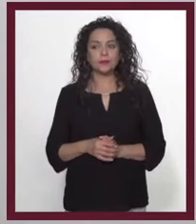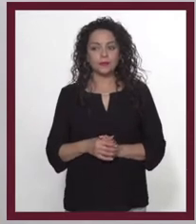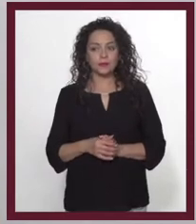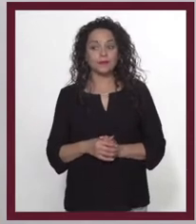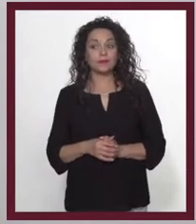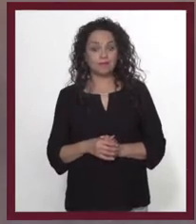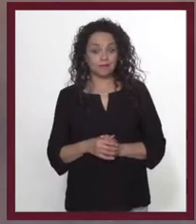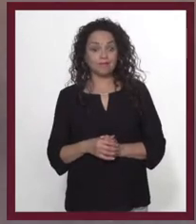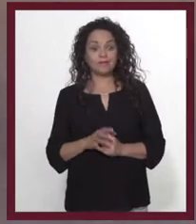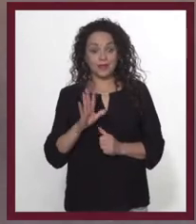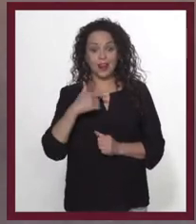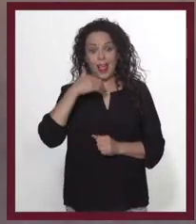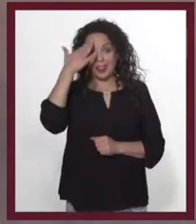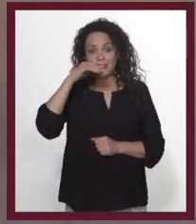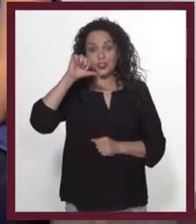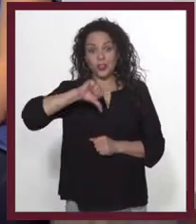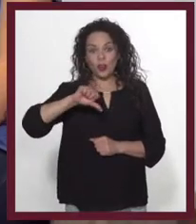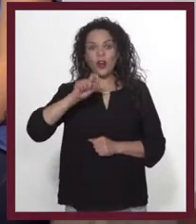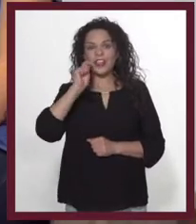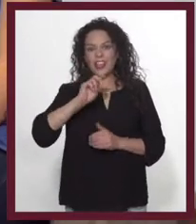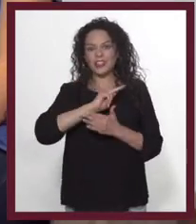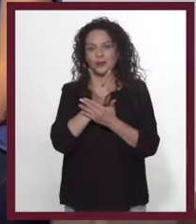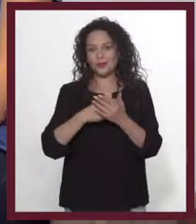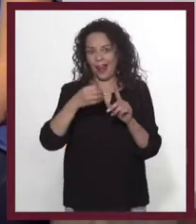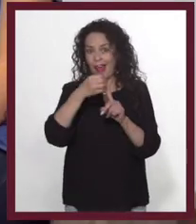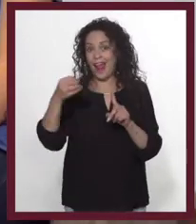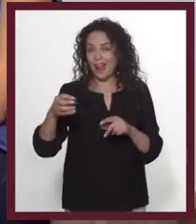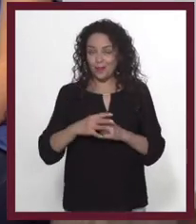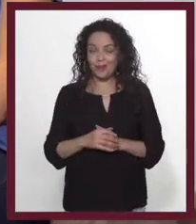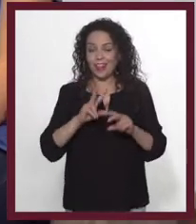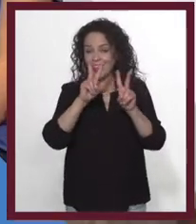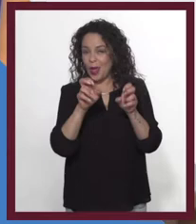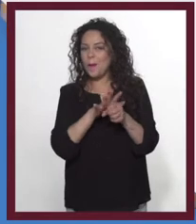ves qué? Ya veo de qué se va a tratar el programa de hoy.